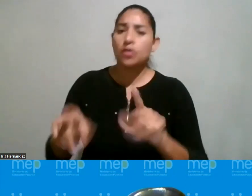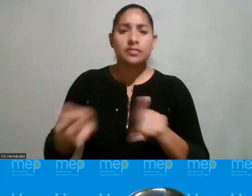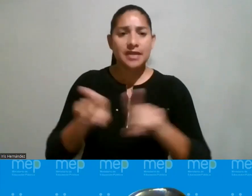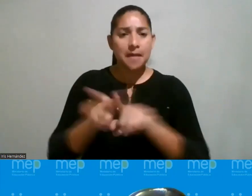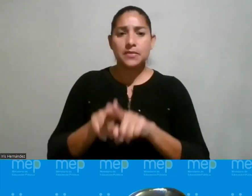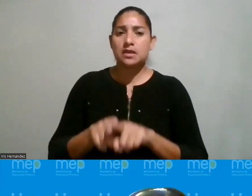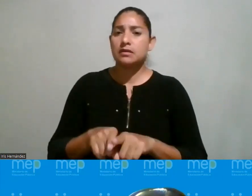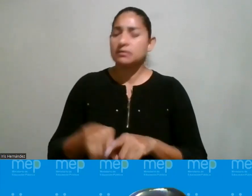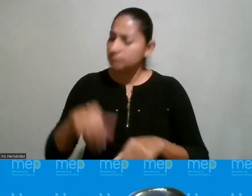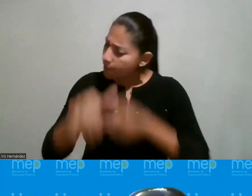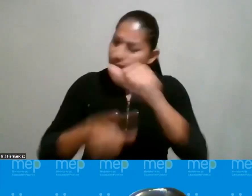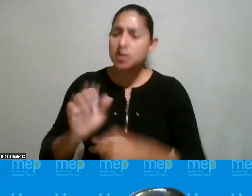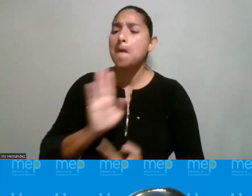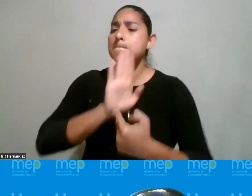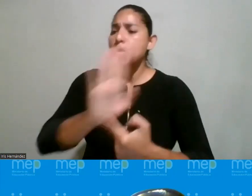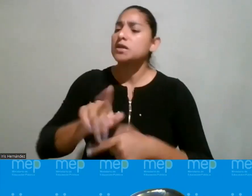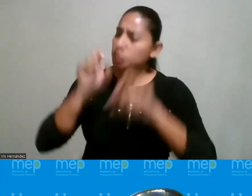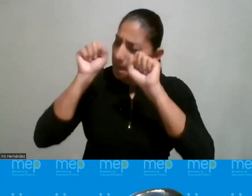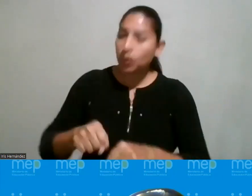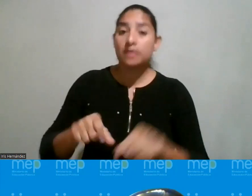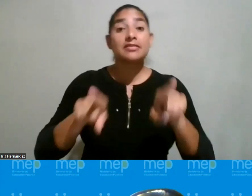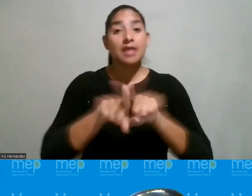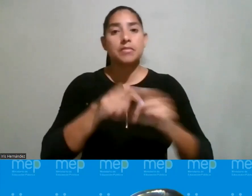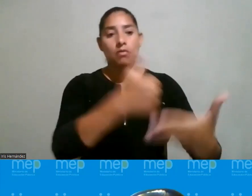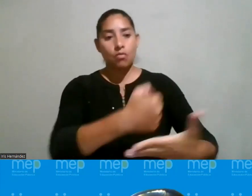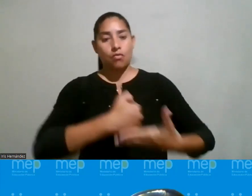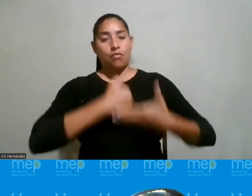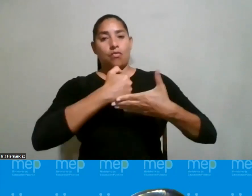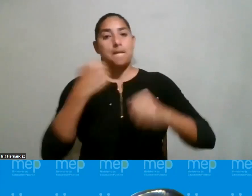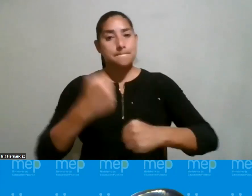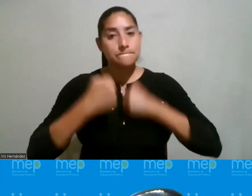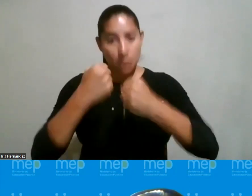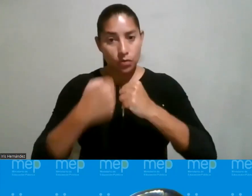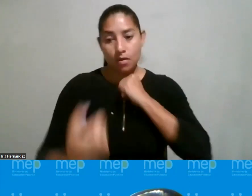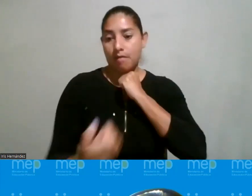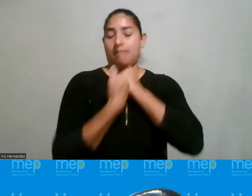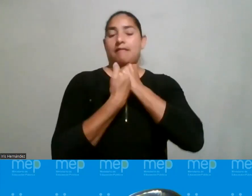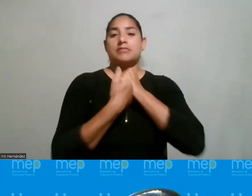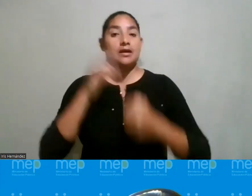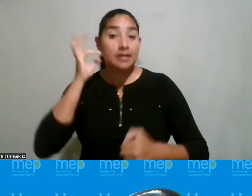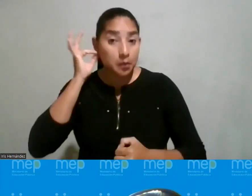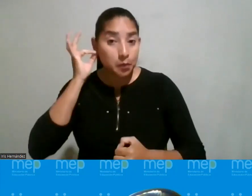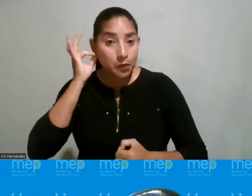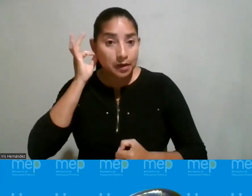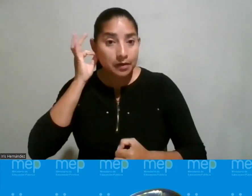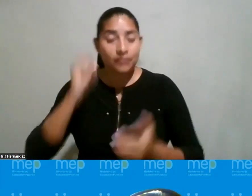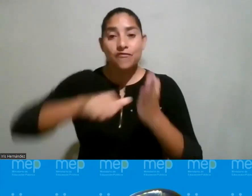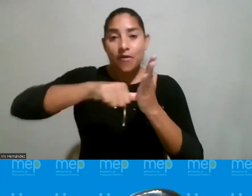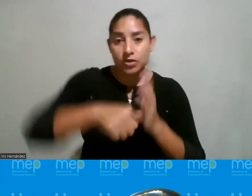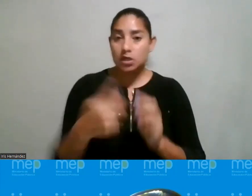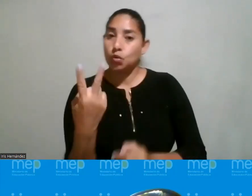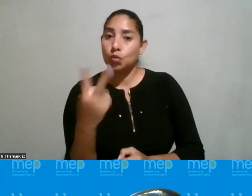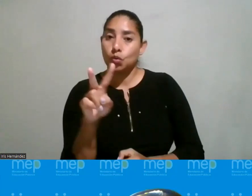le dé el gusto demuestra que usted puede eso también es un mensaje muy poderoso porque digamos refuerza los dos